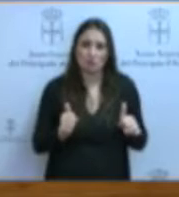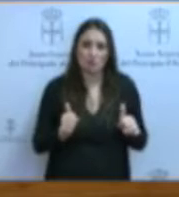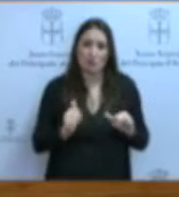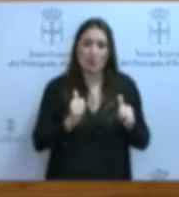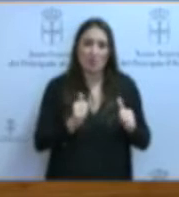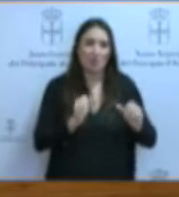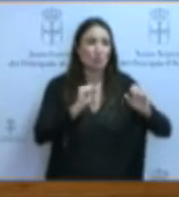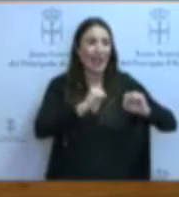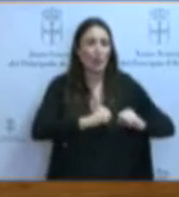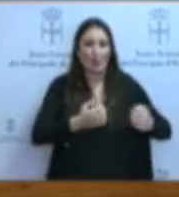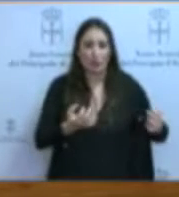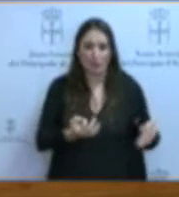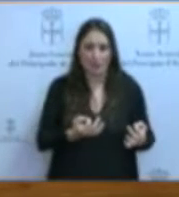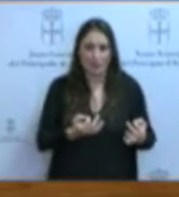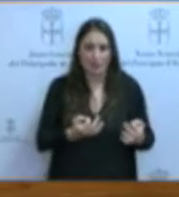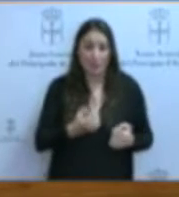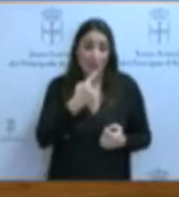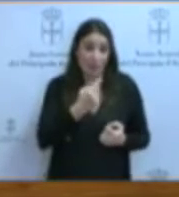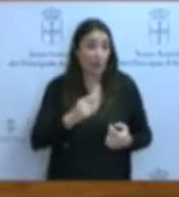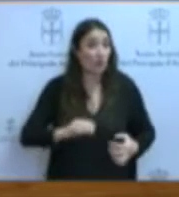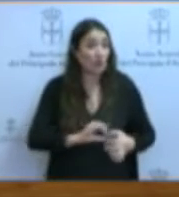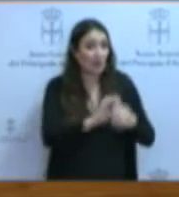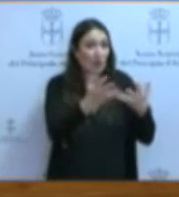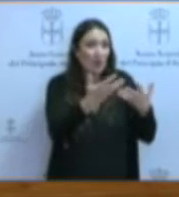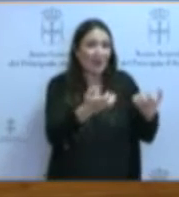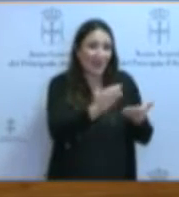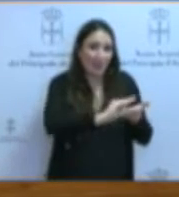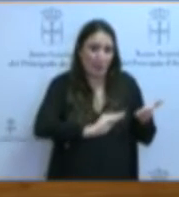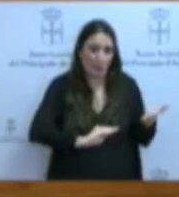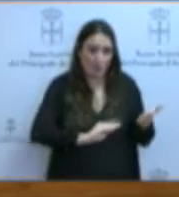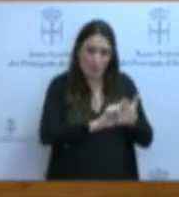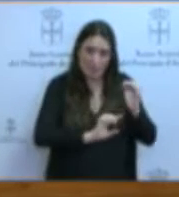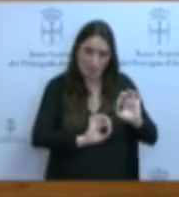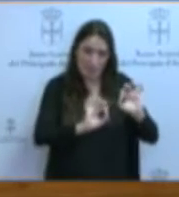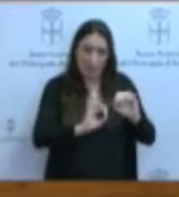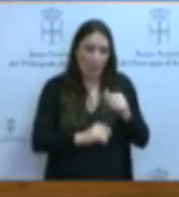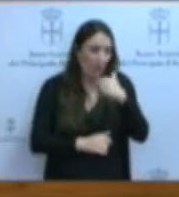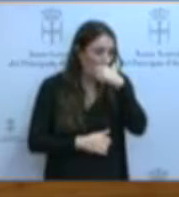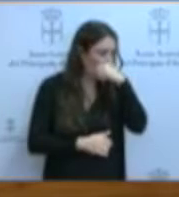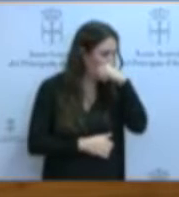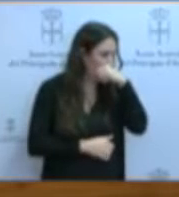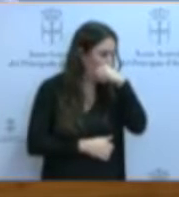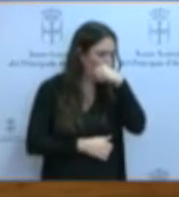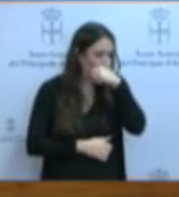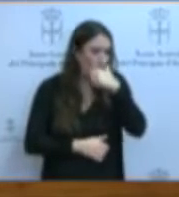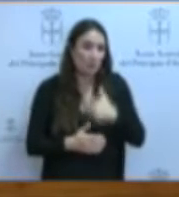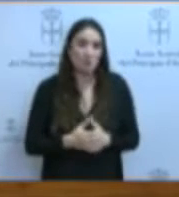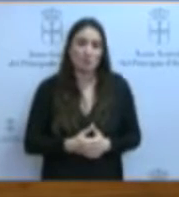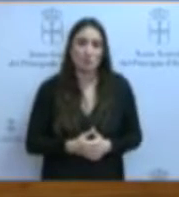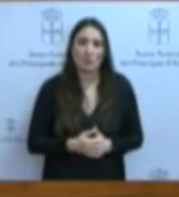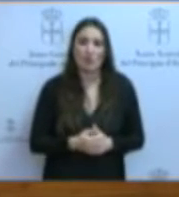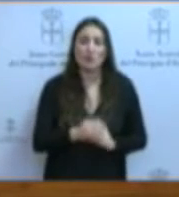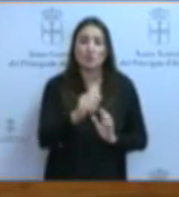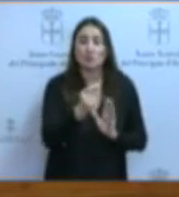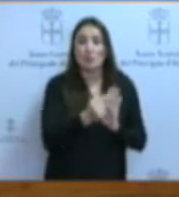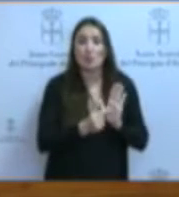compartimos de esta propuesta, insisto, respecto a la redacción concreta de la misma. El punto 3, en el